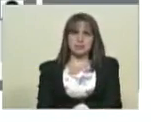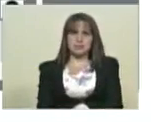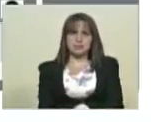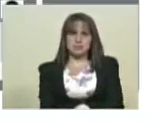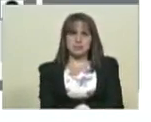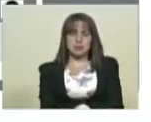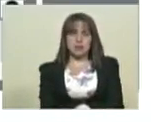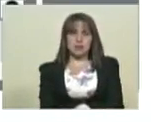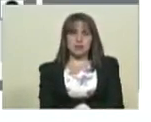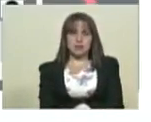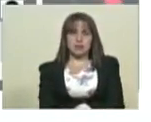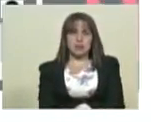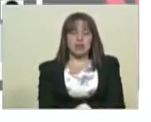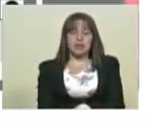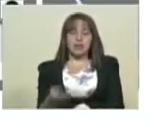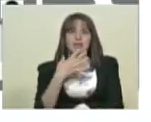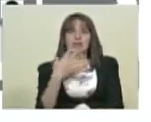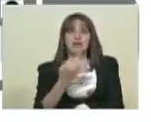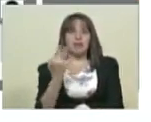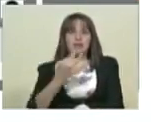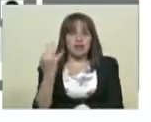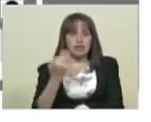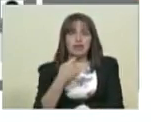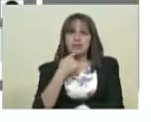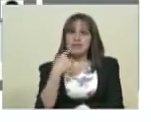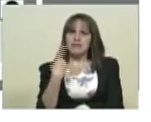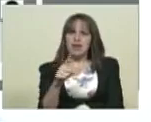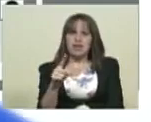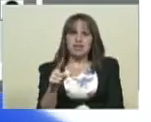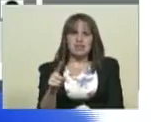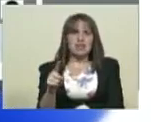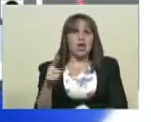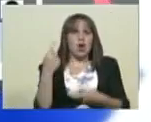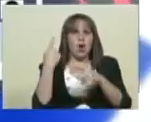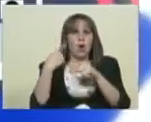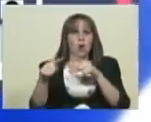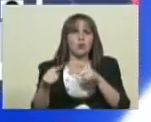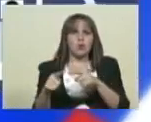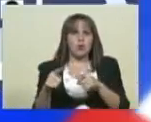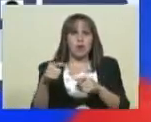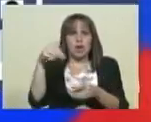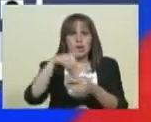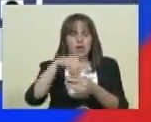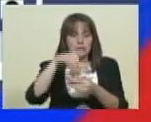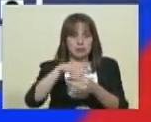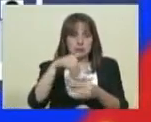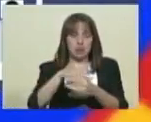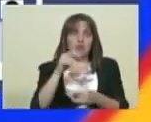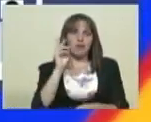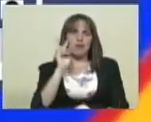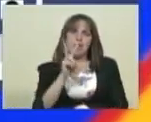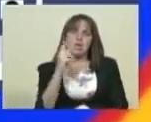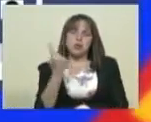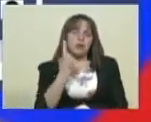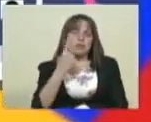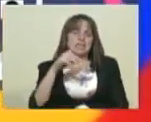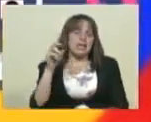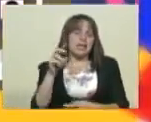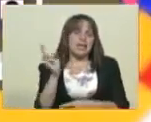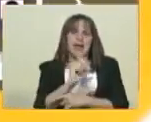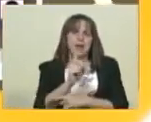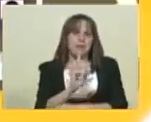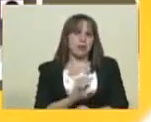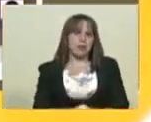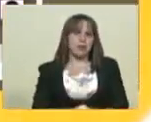no me parece... es distinta a otras elecciones. La que veo es que esta es mucho más rápida. ¿Qué implicaciones